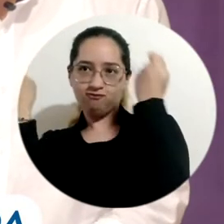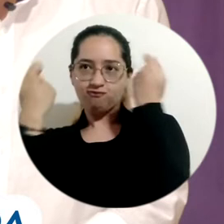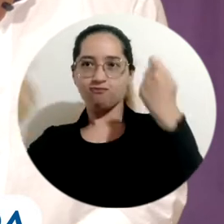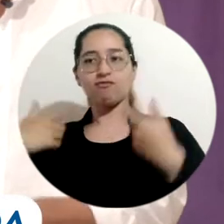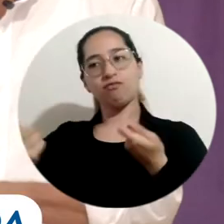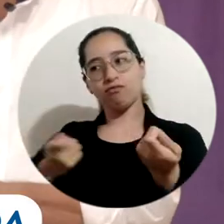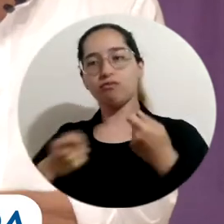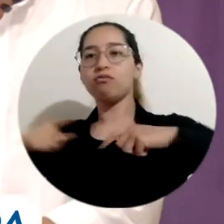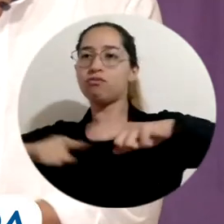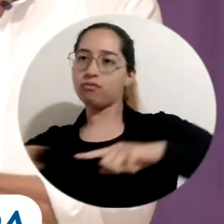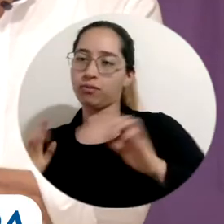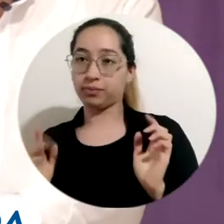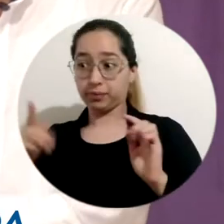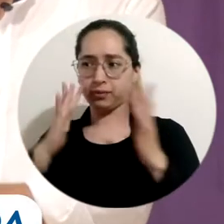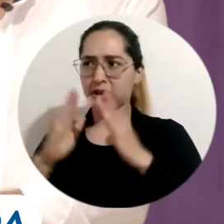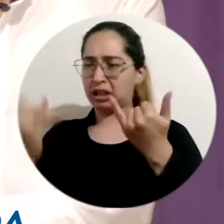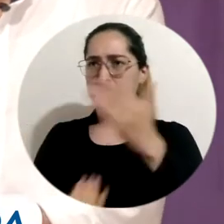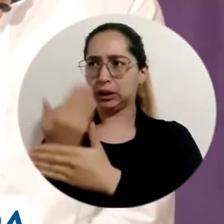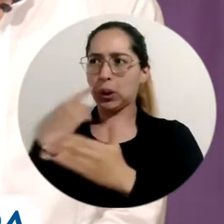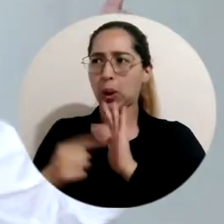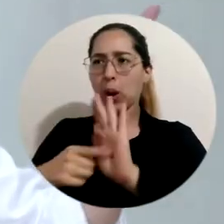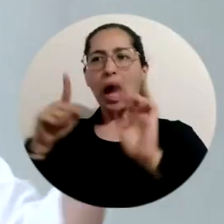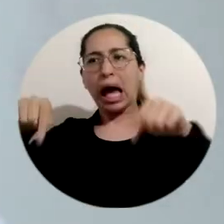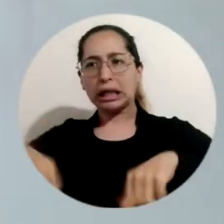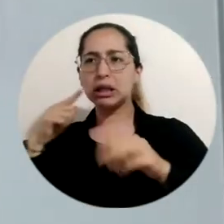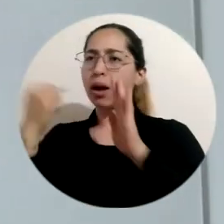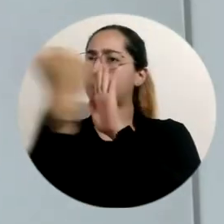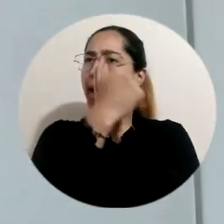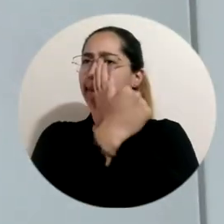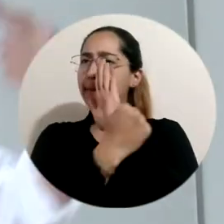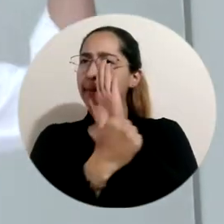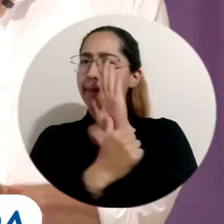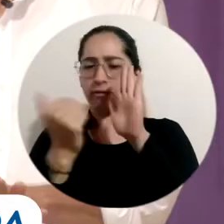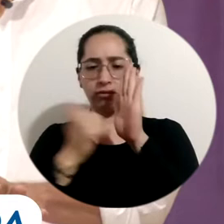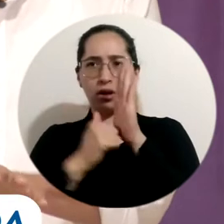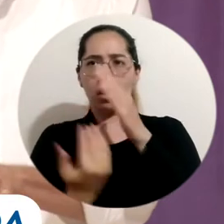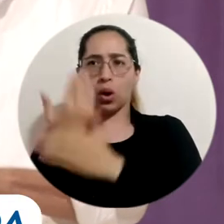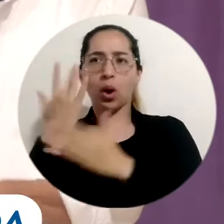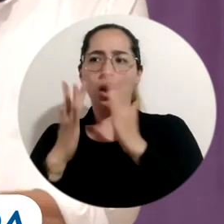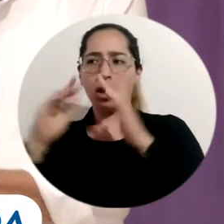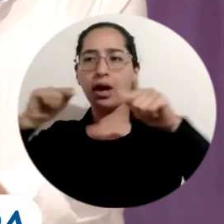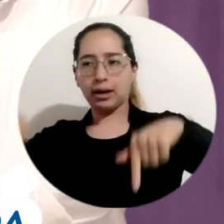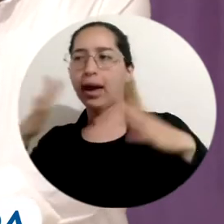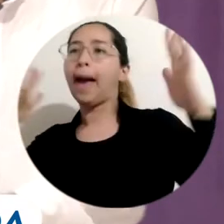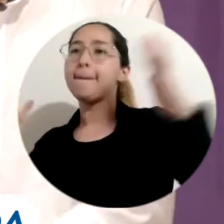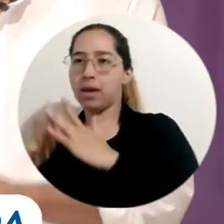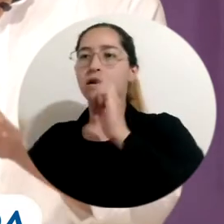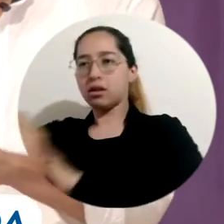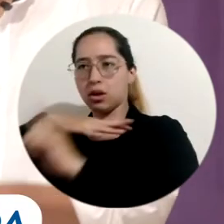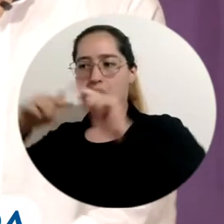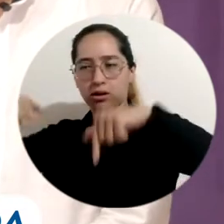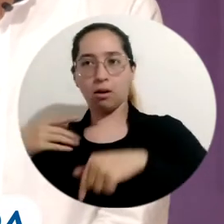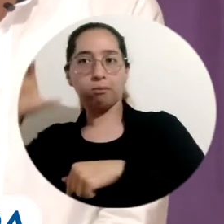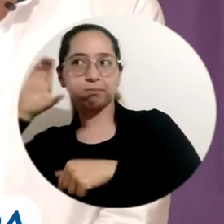pensado es en los contextos empresariales del siglo XXI. Aquí estamos tratando de mostrar unos contenidos, como dije ahorita, ajustados al siglo